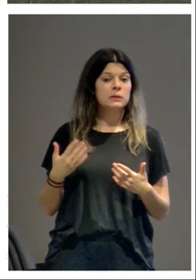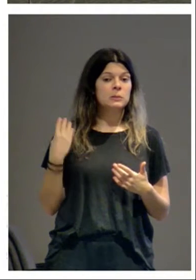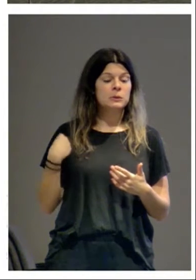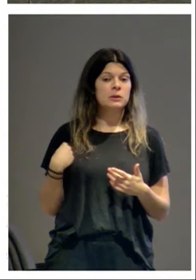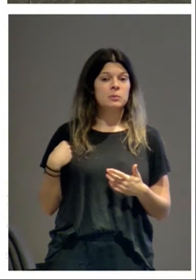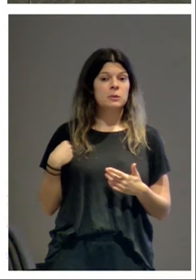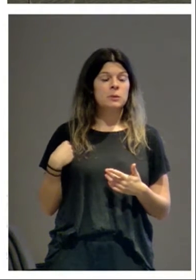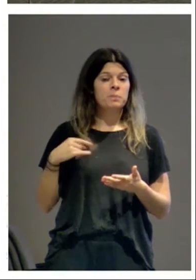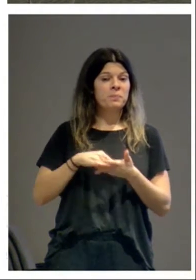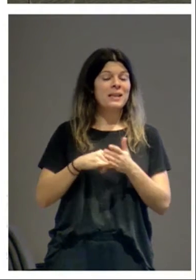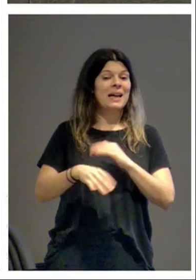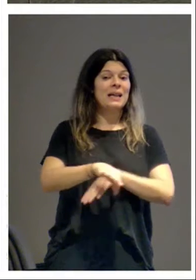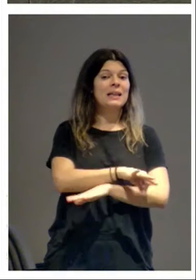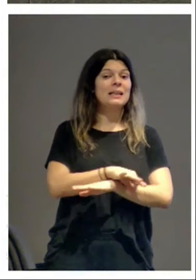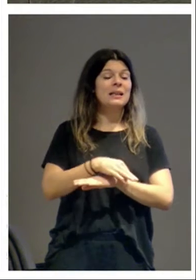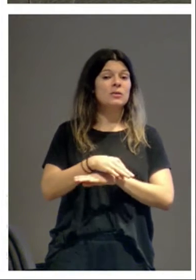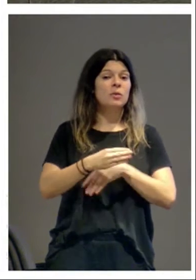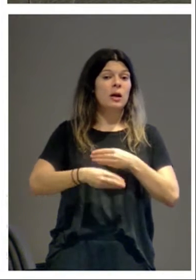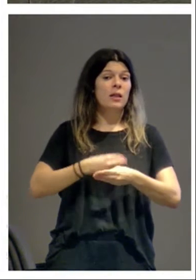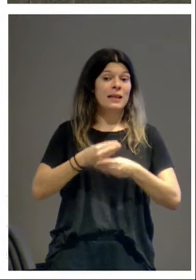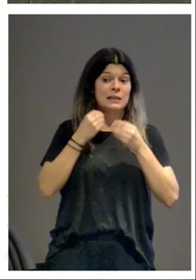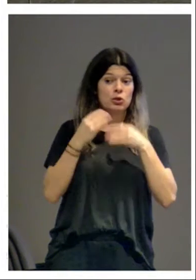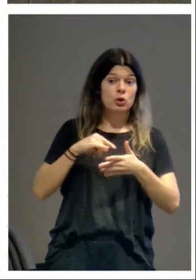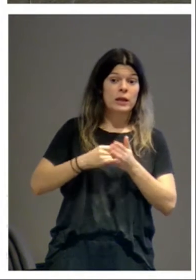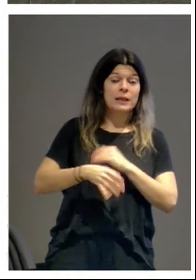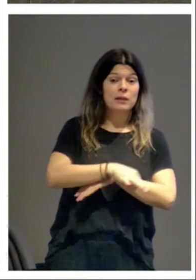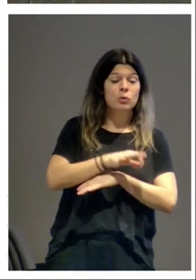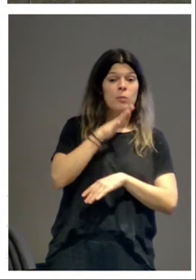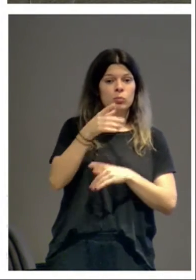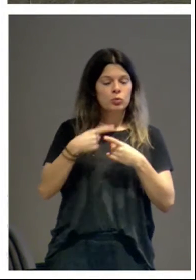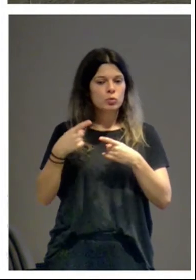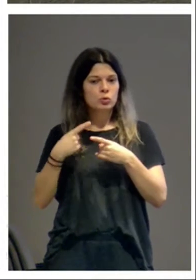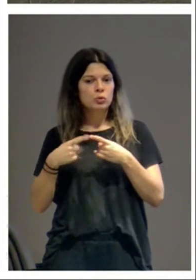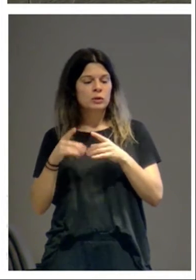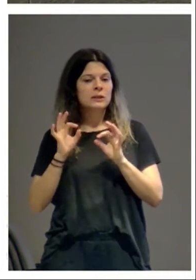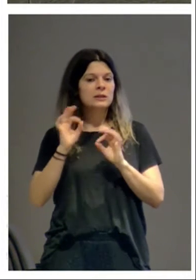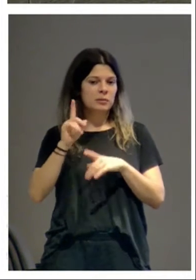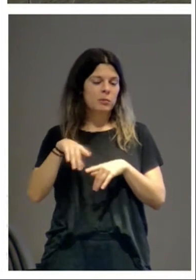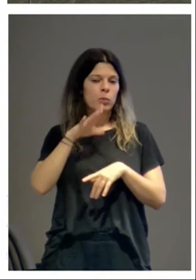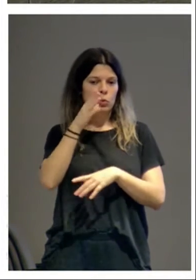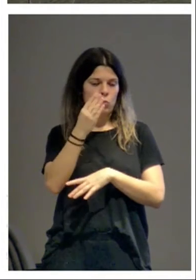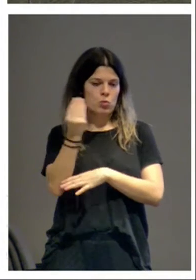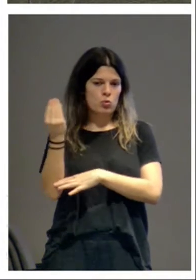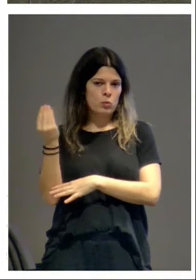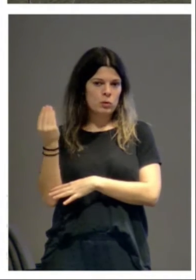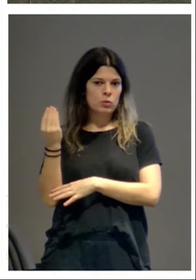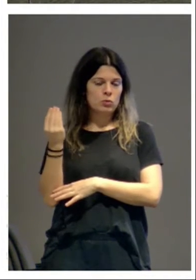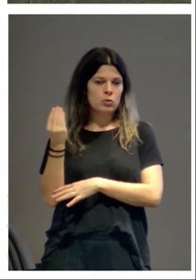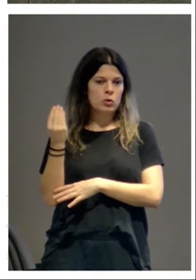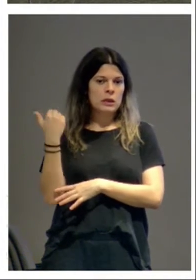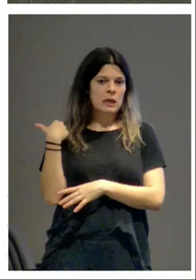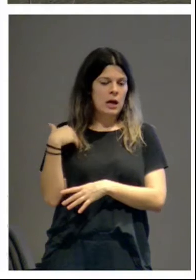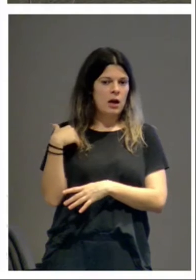los arquitectos que venían haciendo historia de la arquitectura por los elementos y los monumentos. Es una expresión utilizada ya